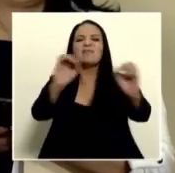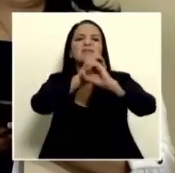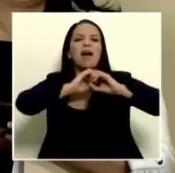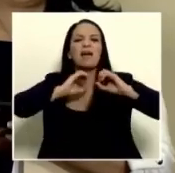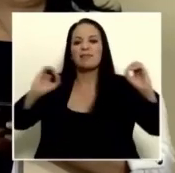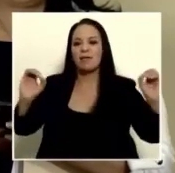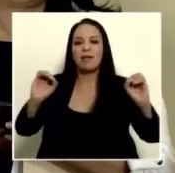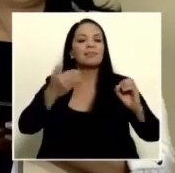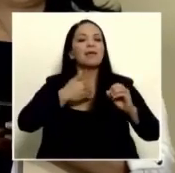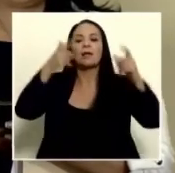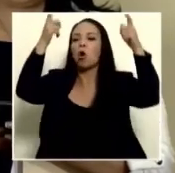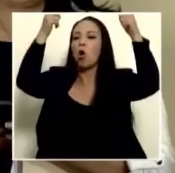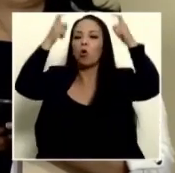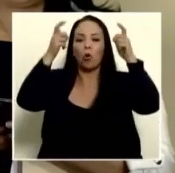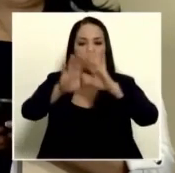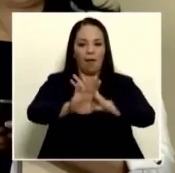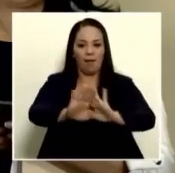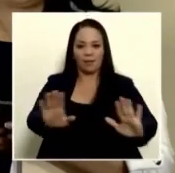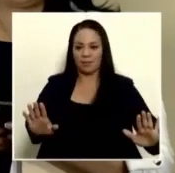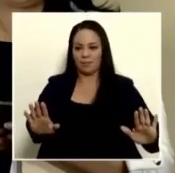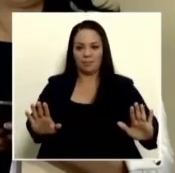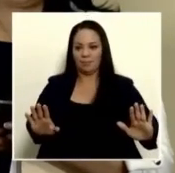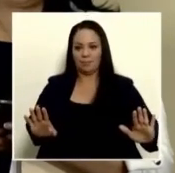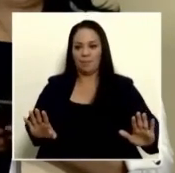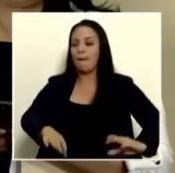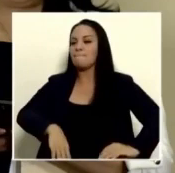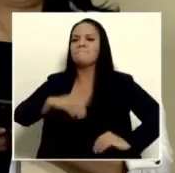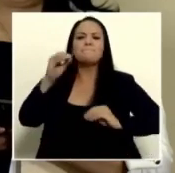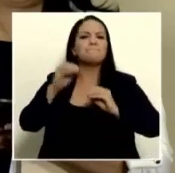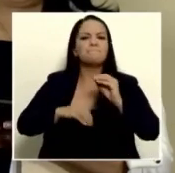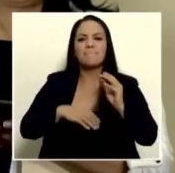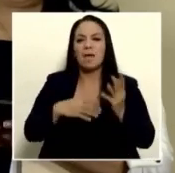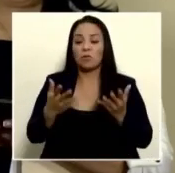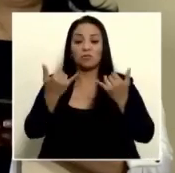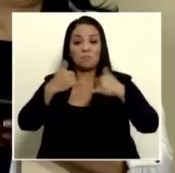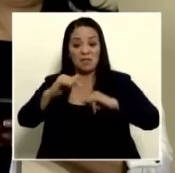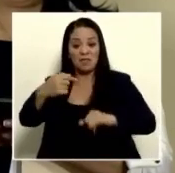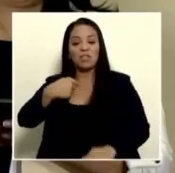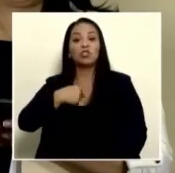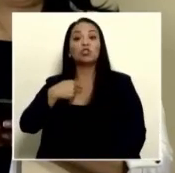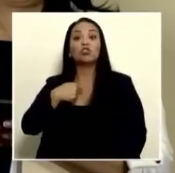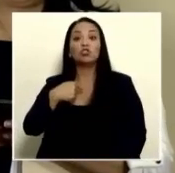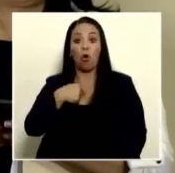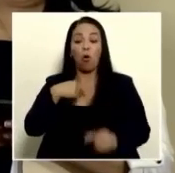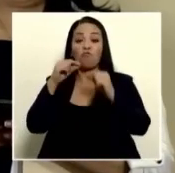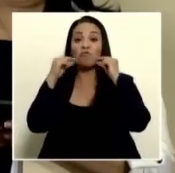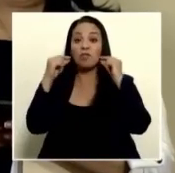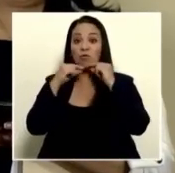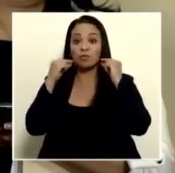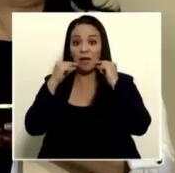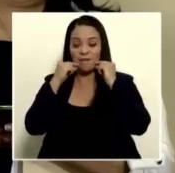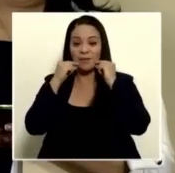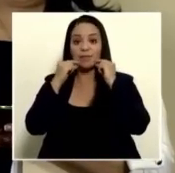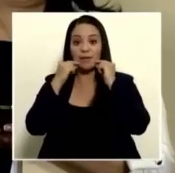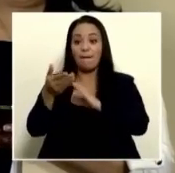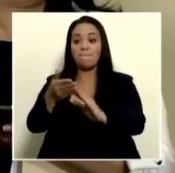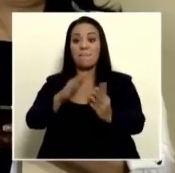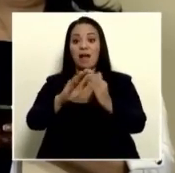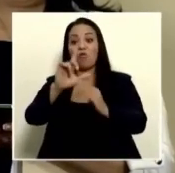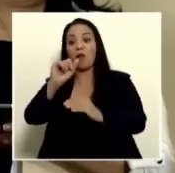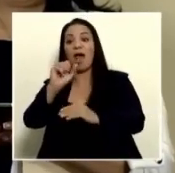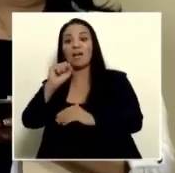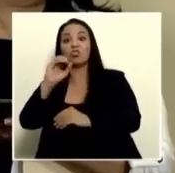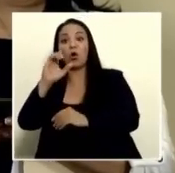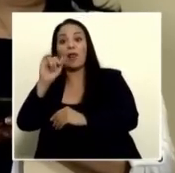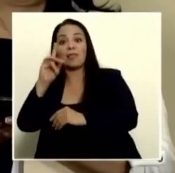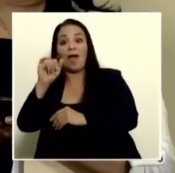tiene corona mucho menos mientras yo Rodrigo Chávez Robles del Barrio de la Soledad